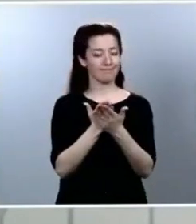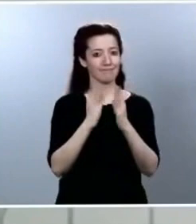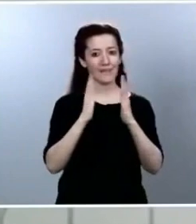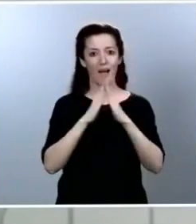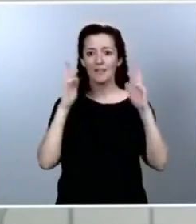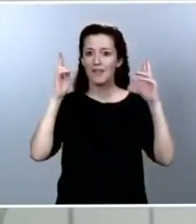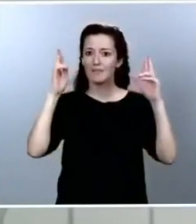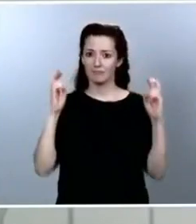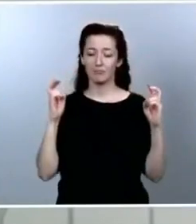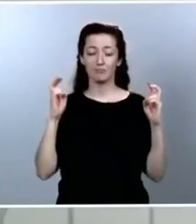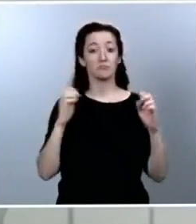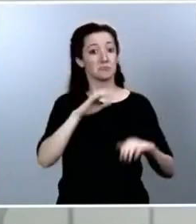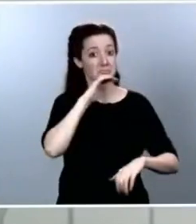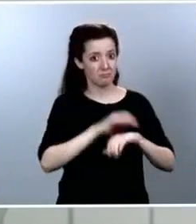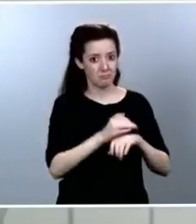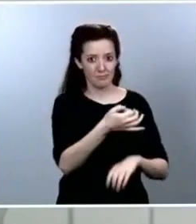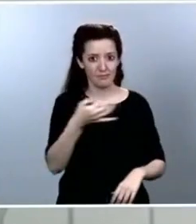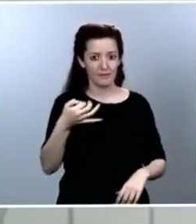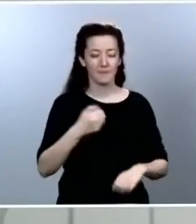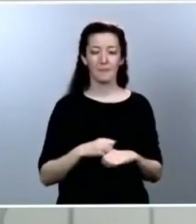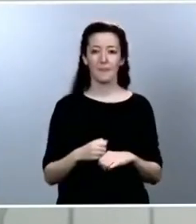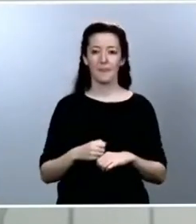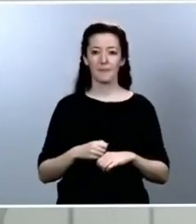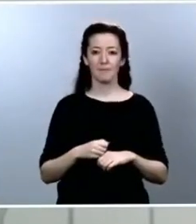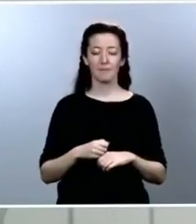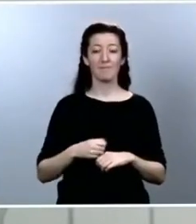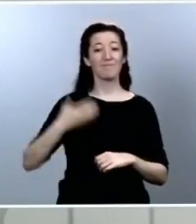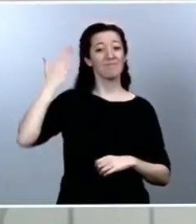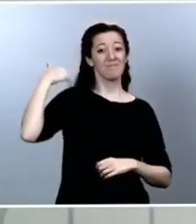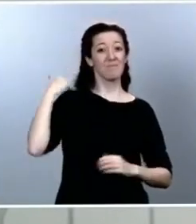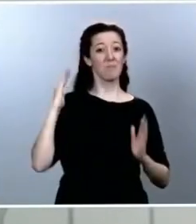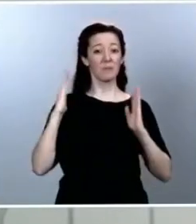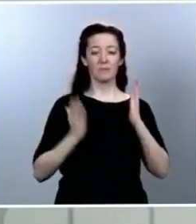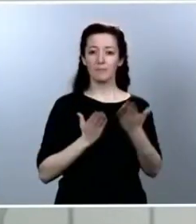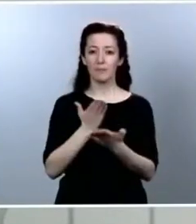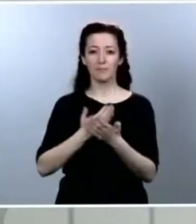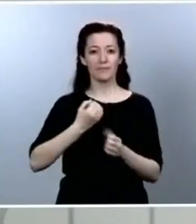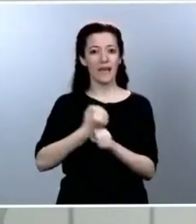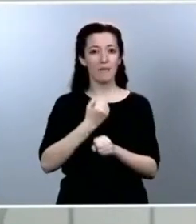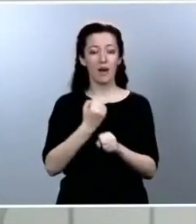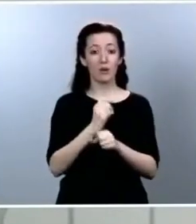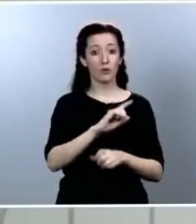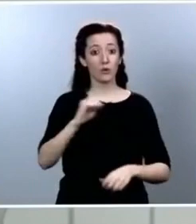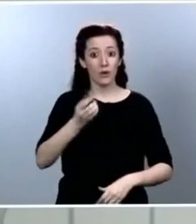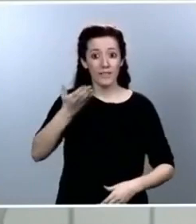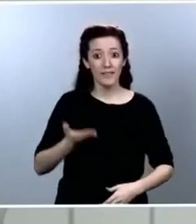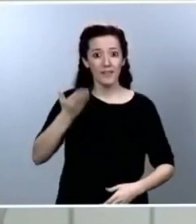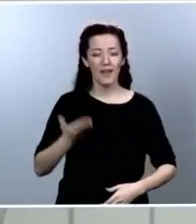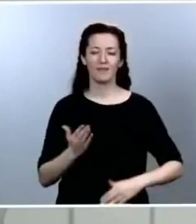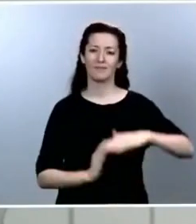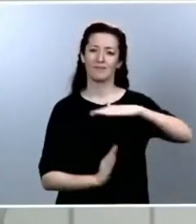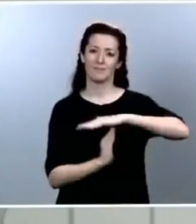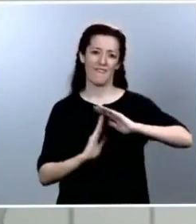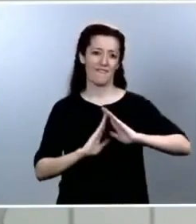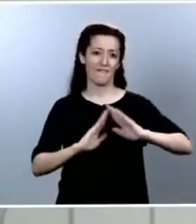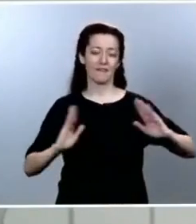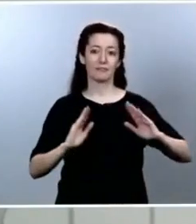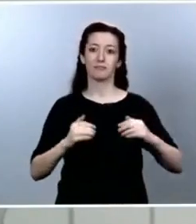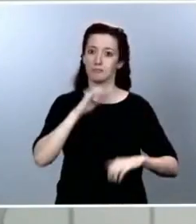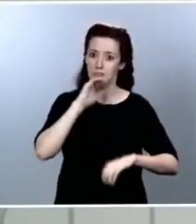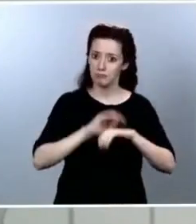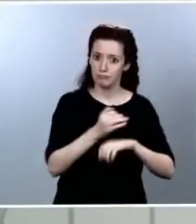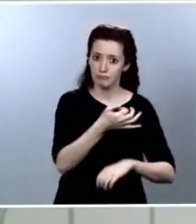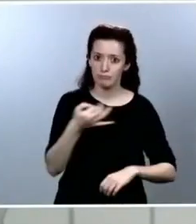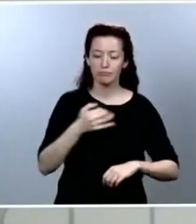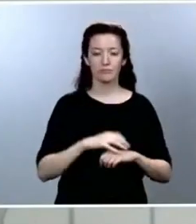las actividades que no fueran esenciales y lo han hecho. Pedimos también extremar las medidas de higiene y protección y el conjunto de la